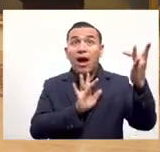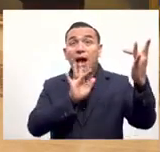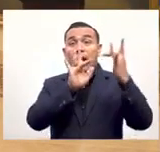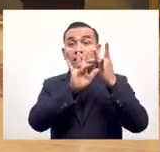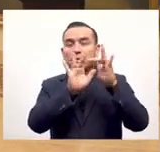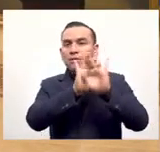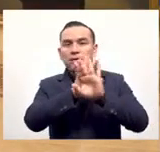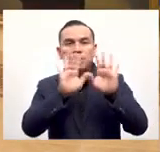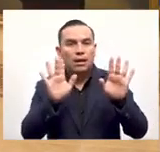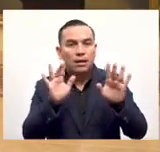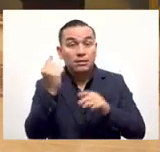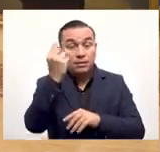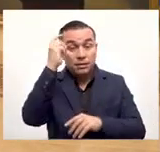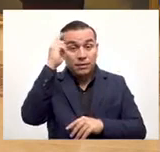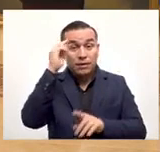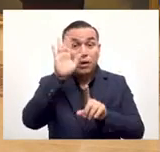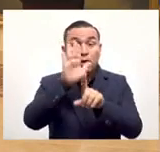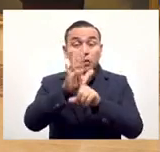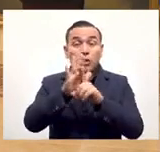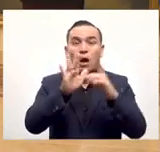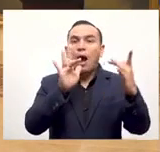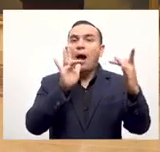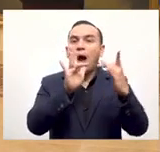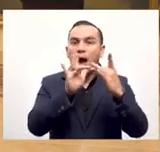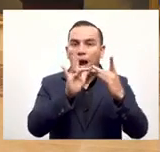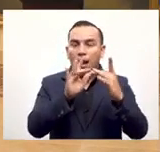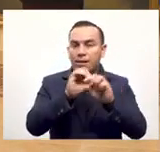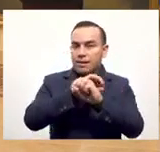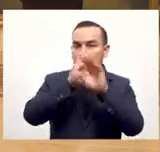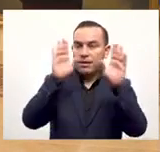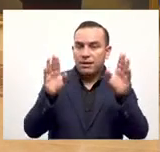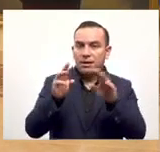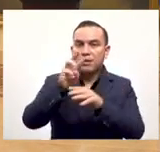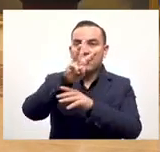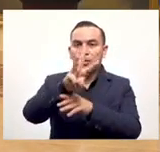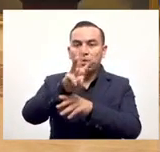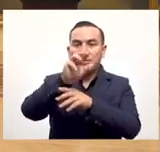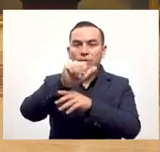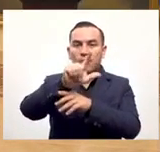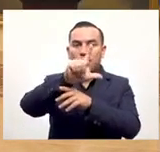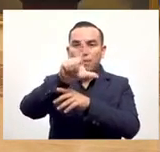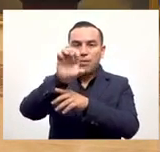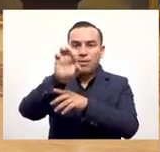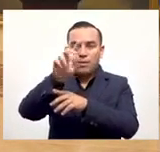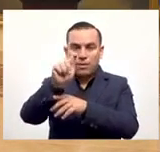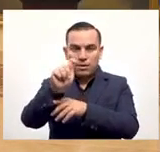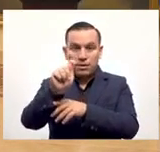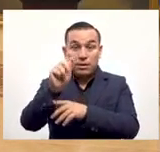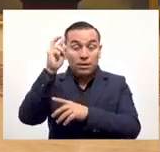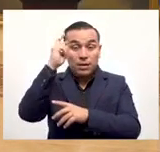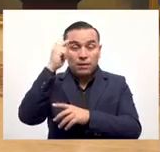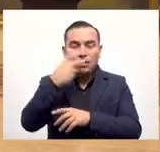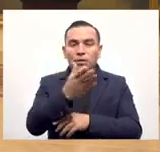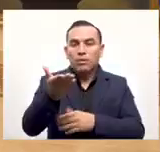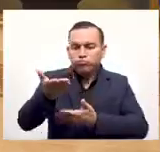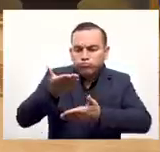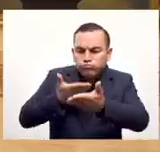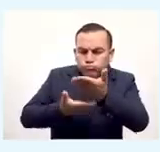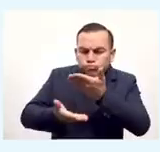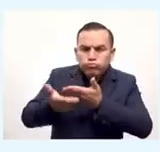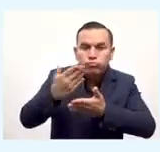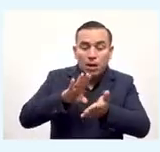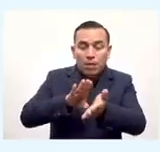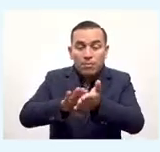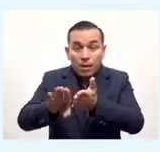tener saldo en el celular, simplemente si hay señal de internet se puede utilizar la wallet ya sea para hacer transacciones, para pagar, para recibir